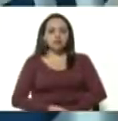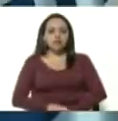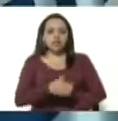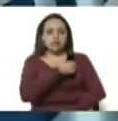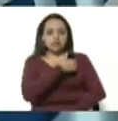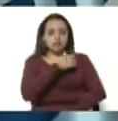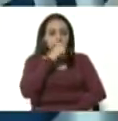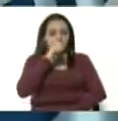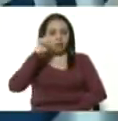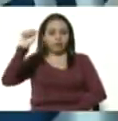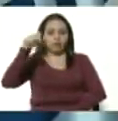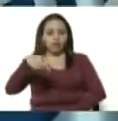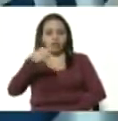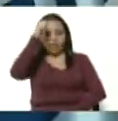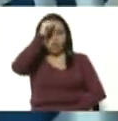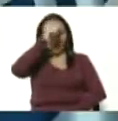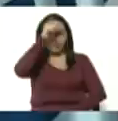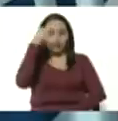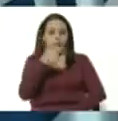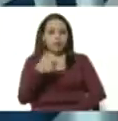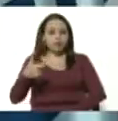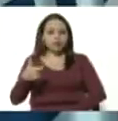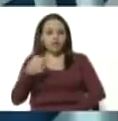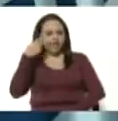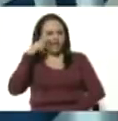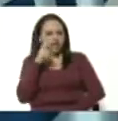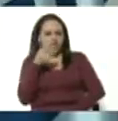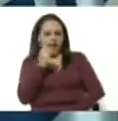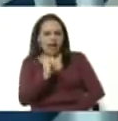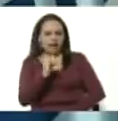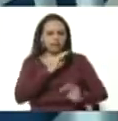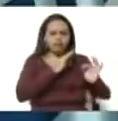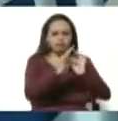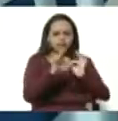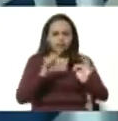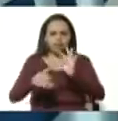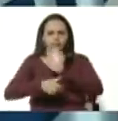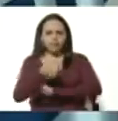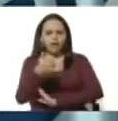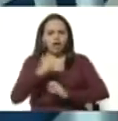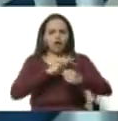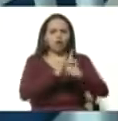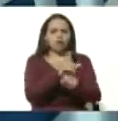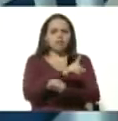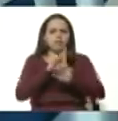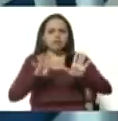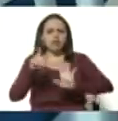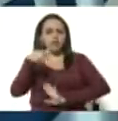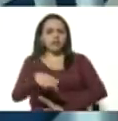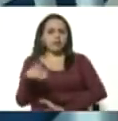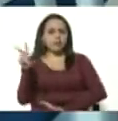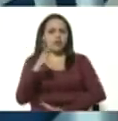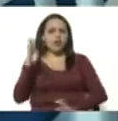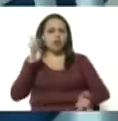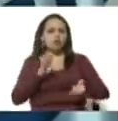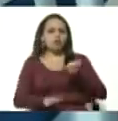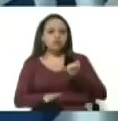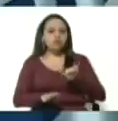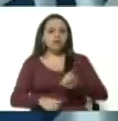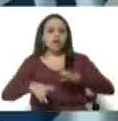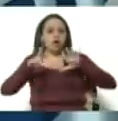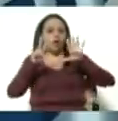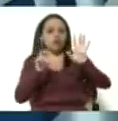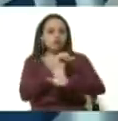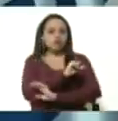este domingo los trocheros han sido los principales transmisores del COVID-19 en Venezuela en las últimas ocho